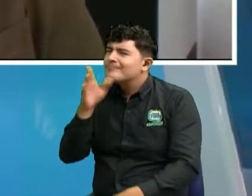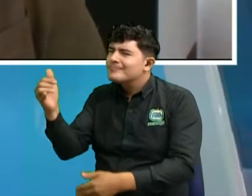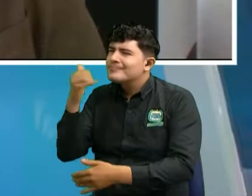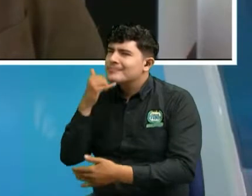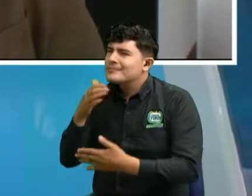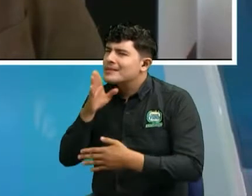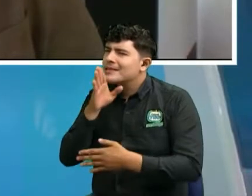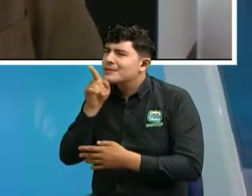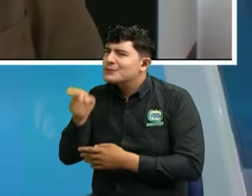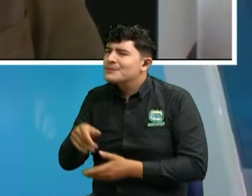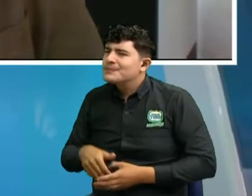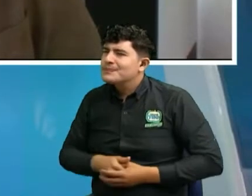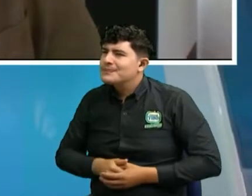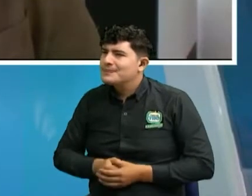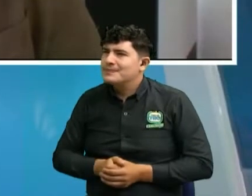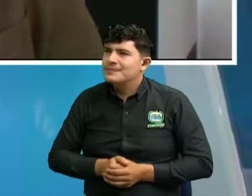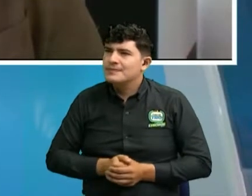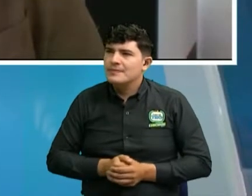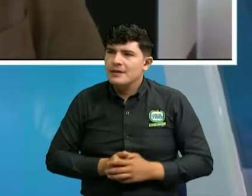hola feliz tarde